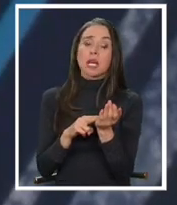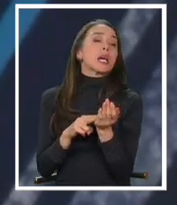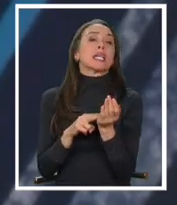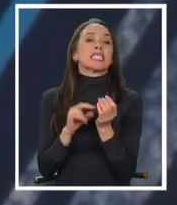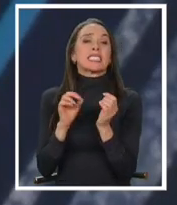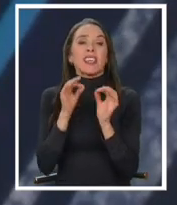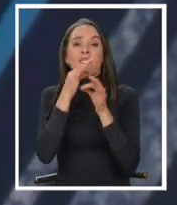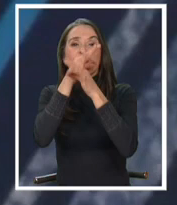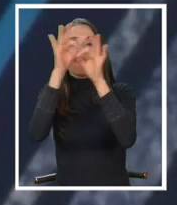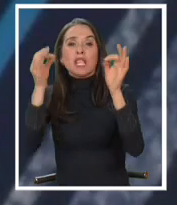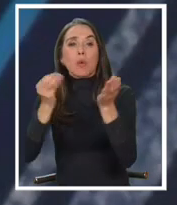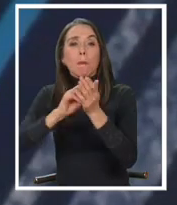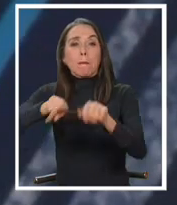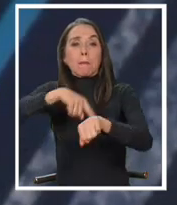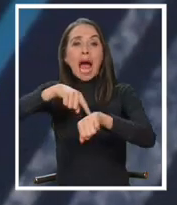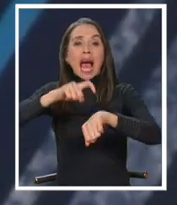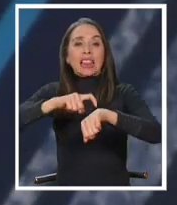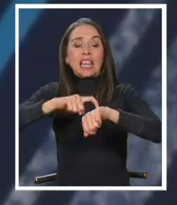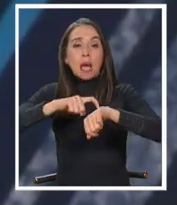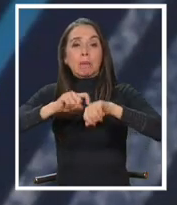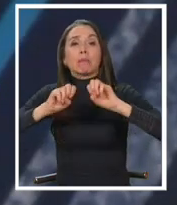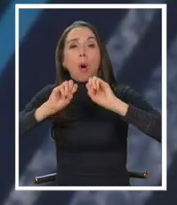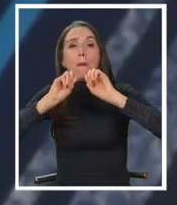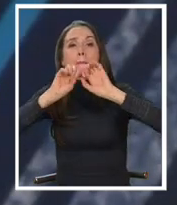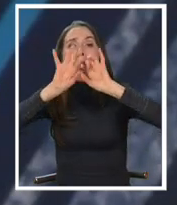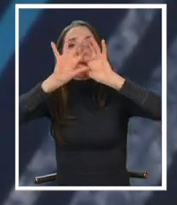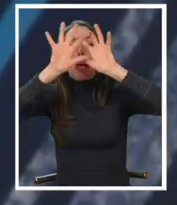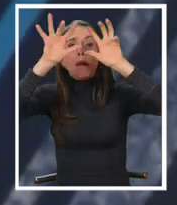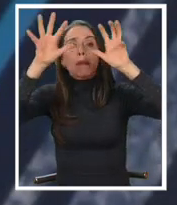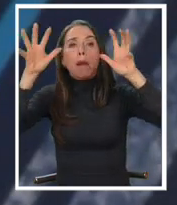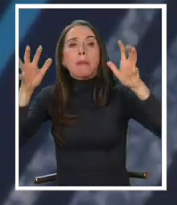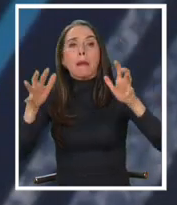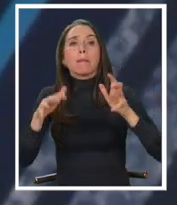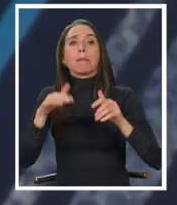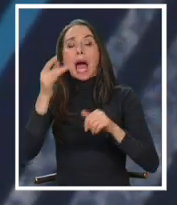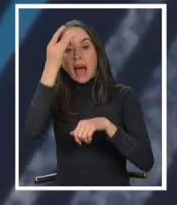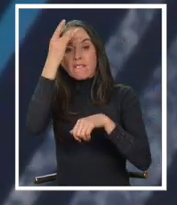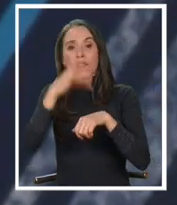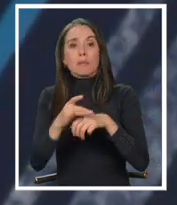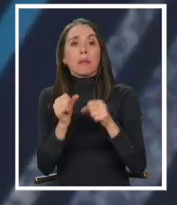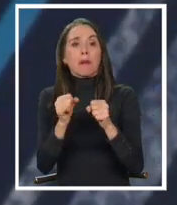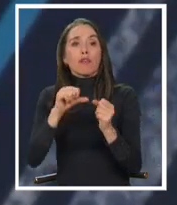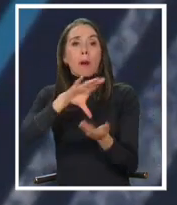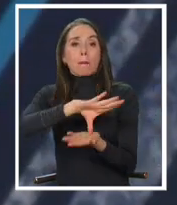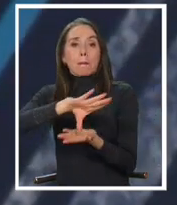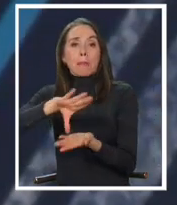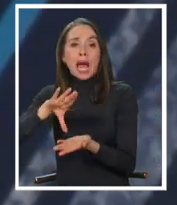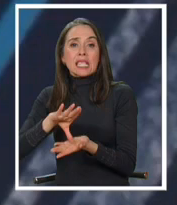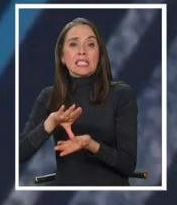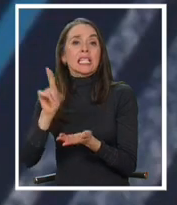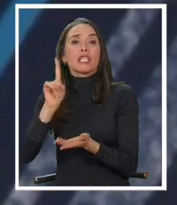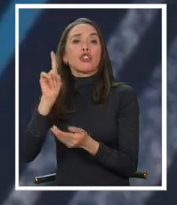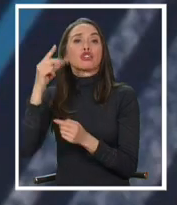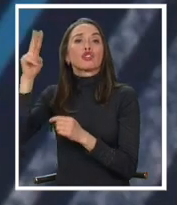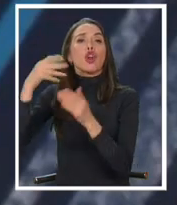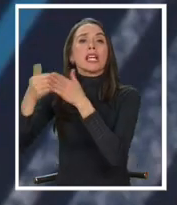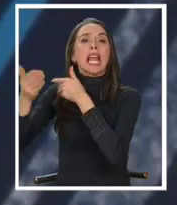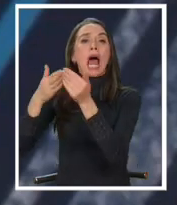circula el virus más extenderá su alcance y más fuerte será el punto de apoyo de la enfermedad en países no endémicos.